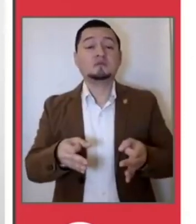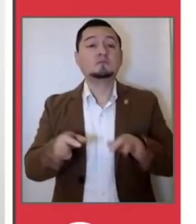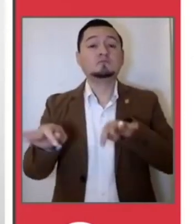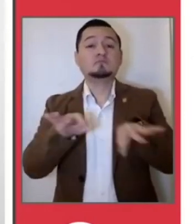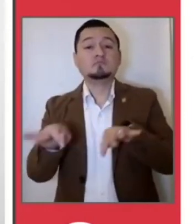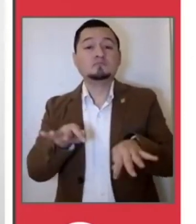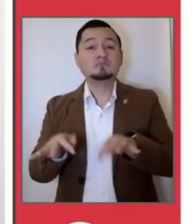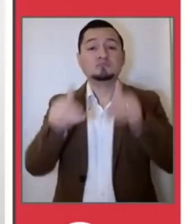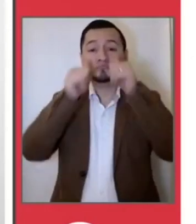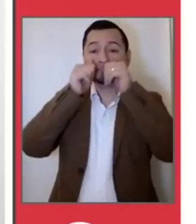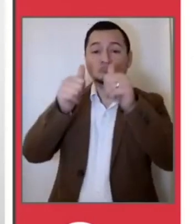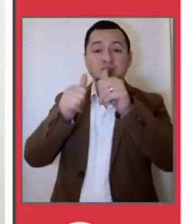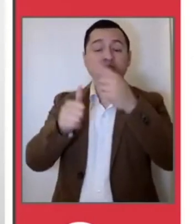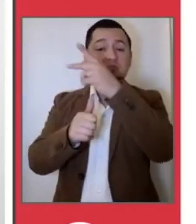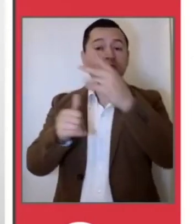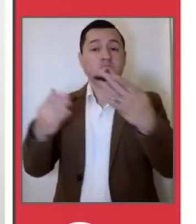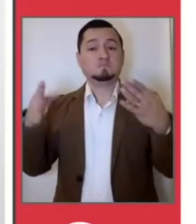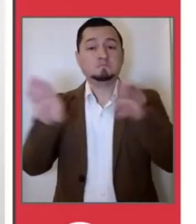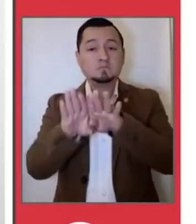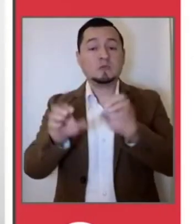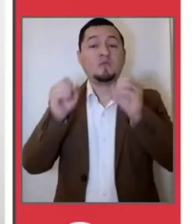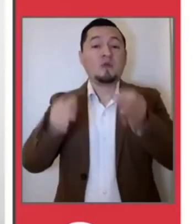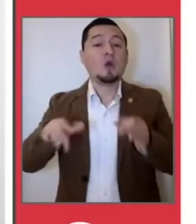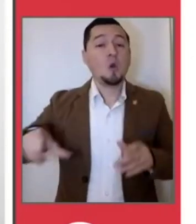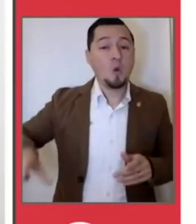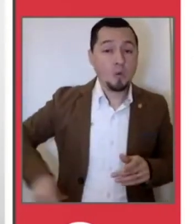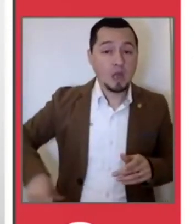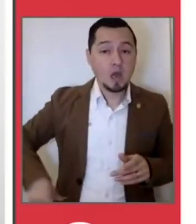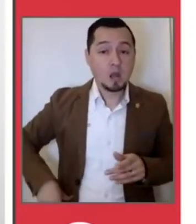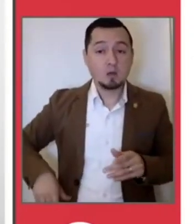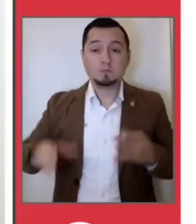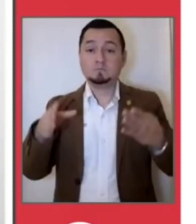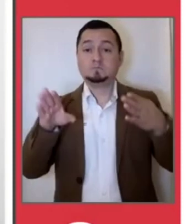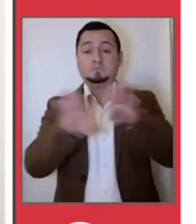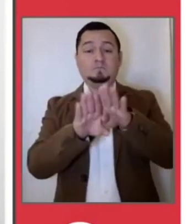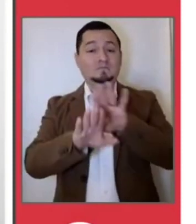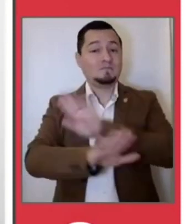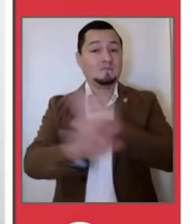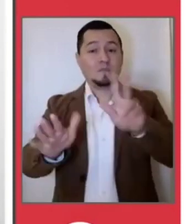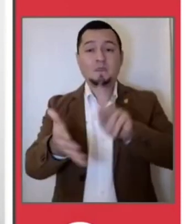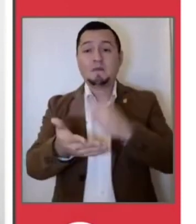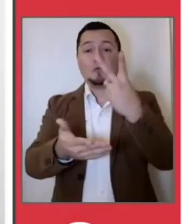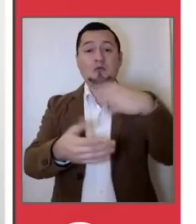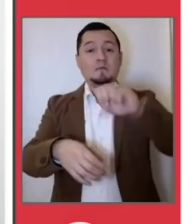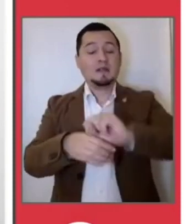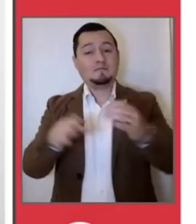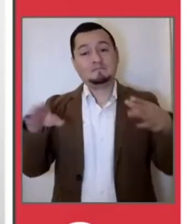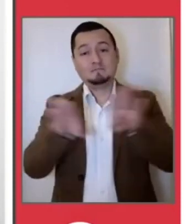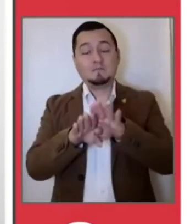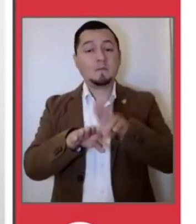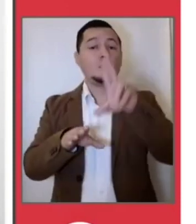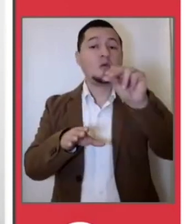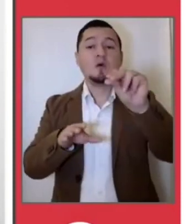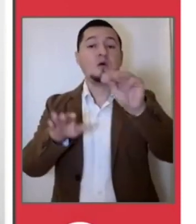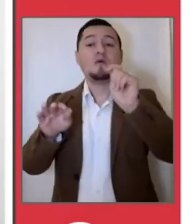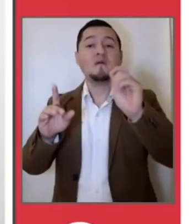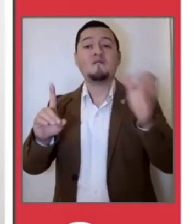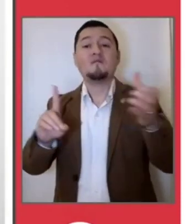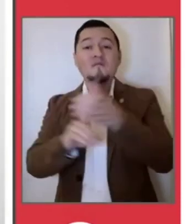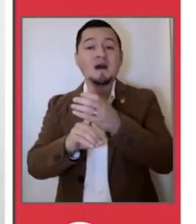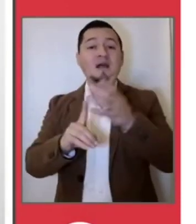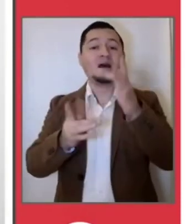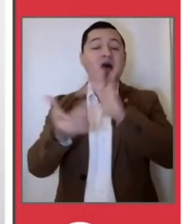servicios profesionales. Se cierran las oficinas de gobierno con excepción de ventanillas para atención al público. No van a poder funcionar bares,